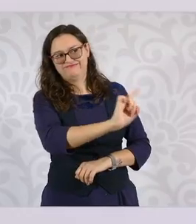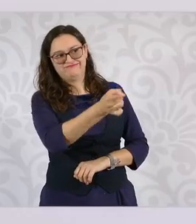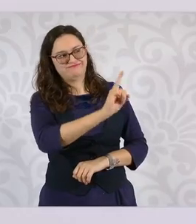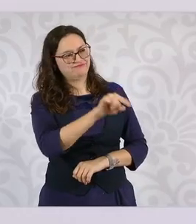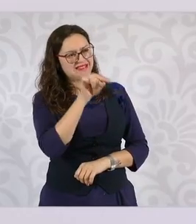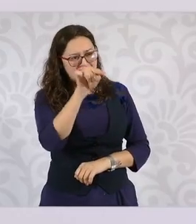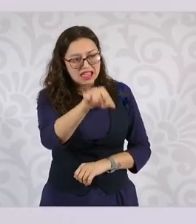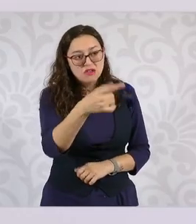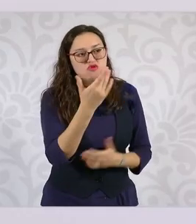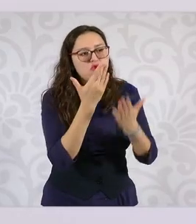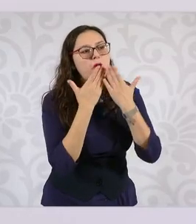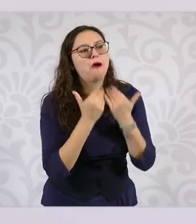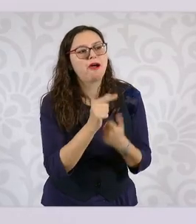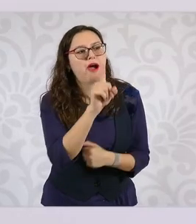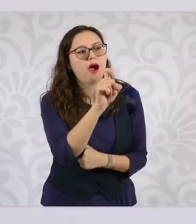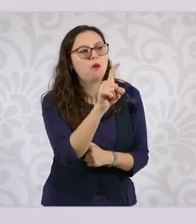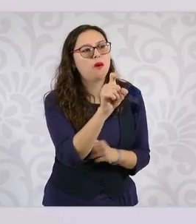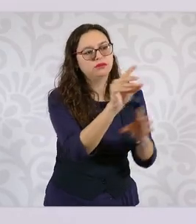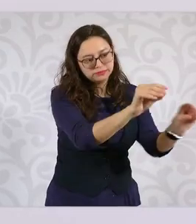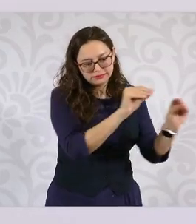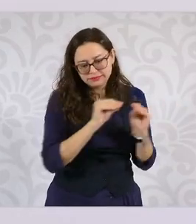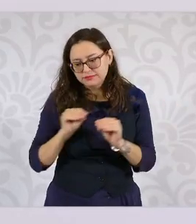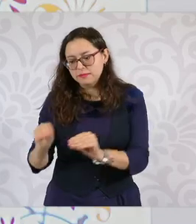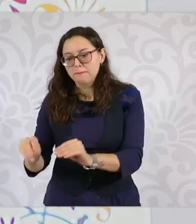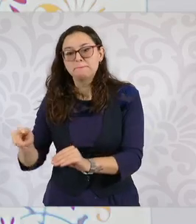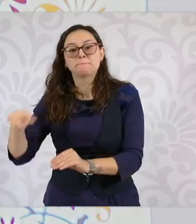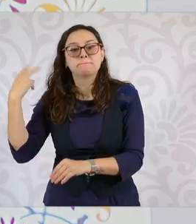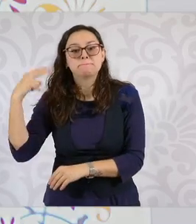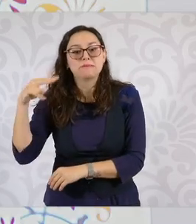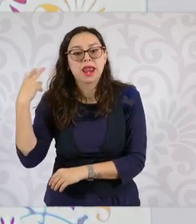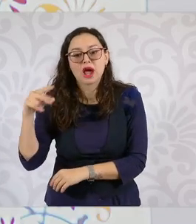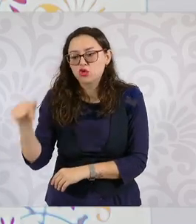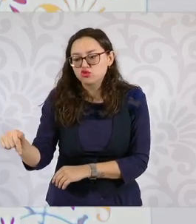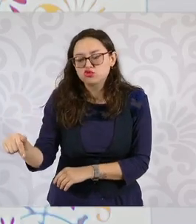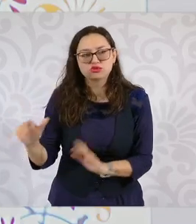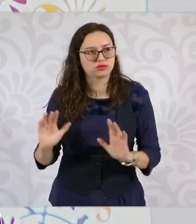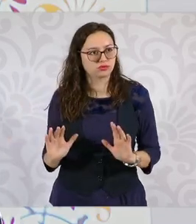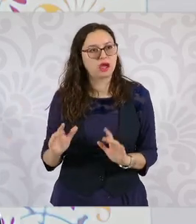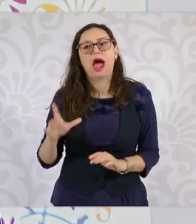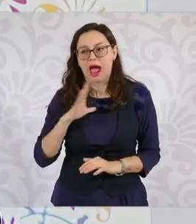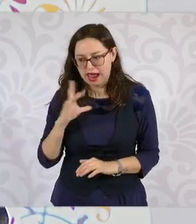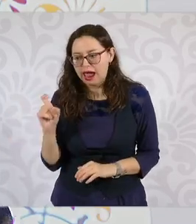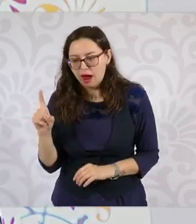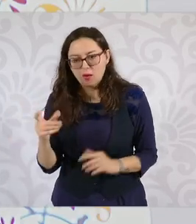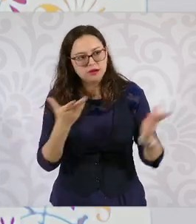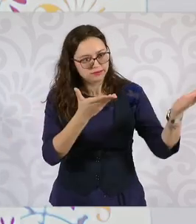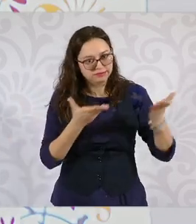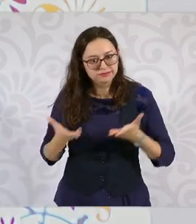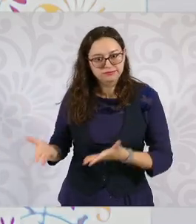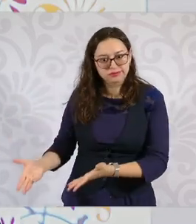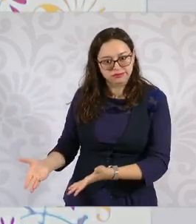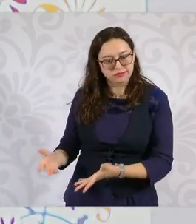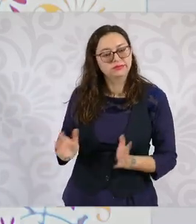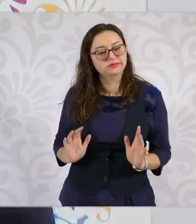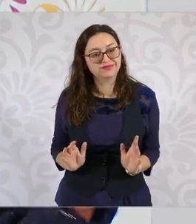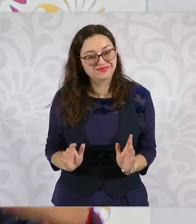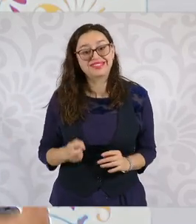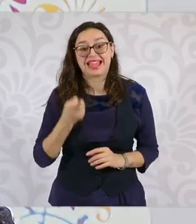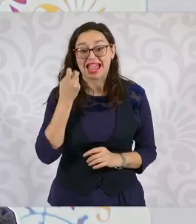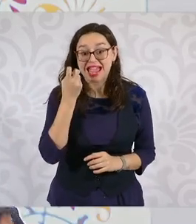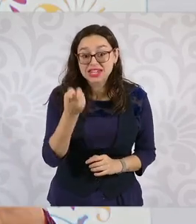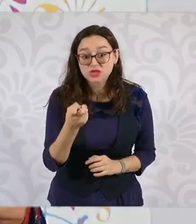en Veracruz, donde hay agua, y está a un año de inaugurarse. Ese es el objetivo, que la